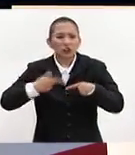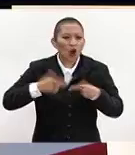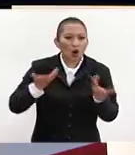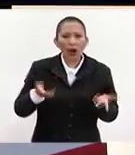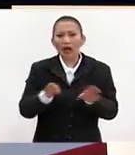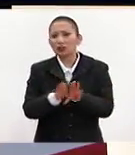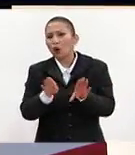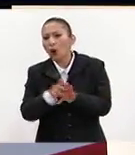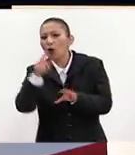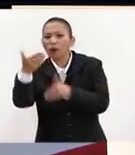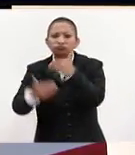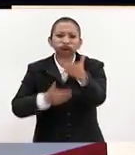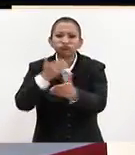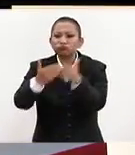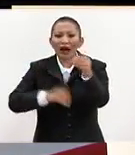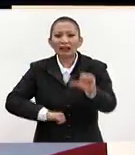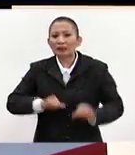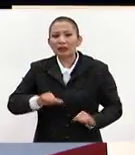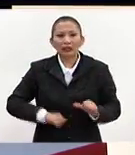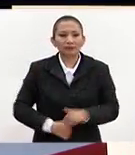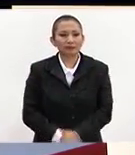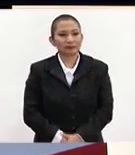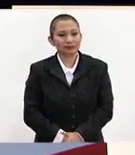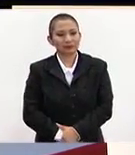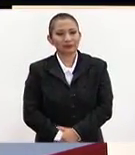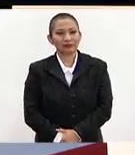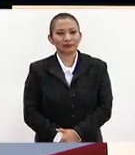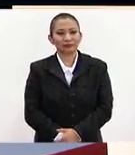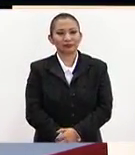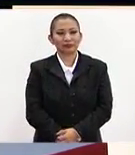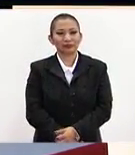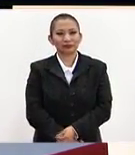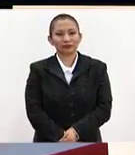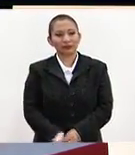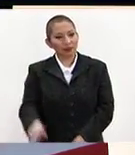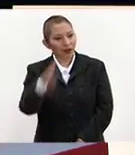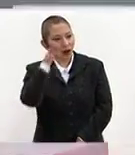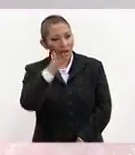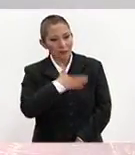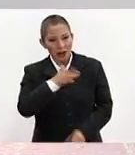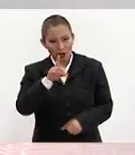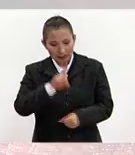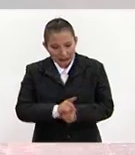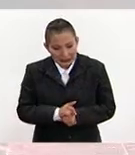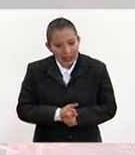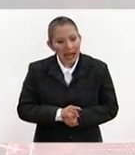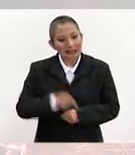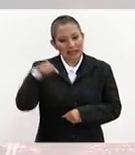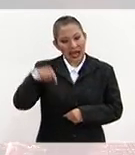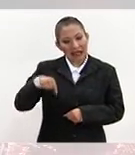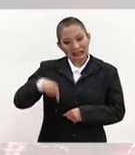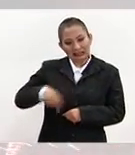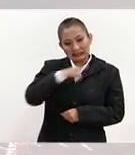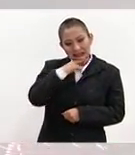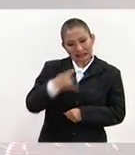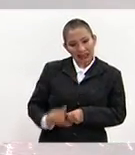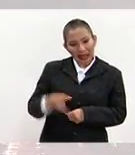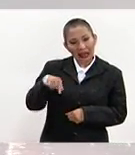desarrollado estas primeras actividades? ¿Qué tal? Muy buenos días. Acá ya